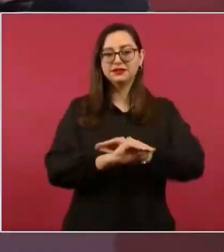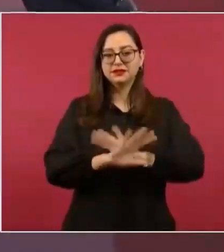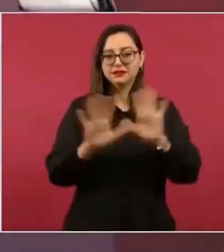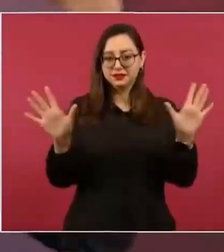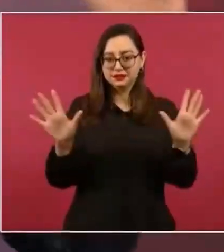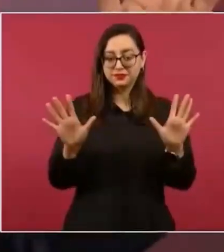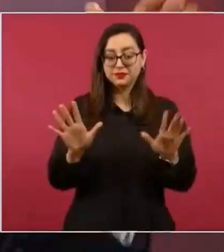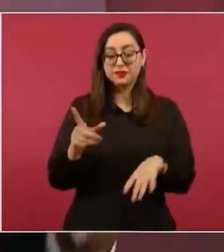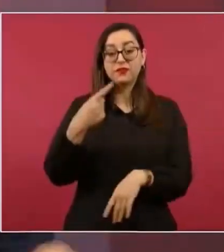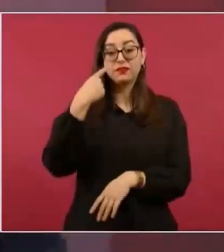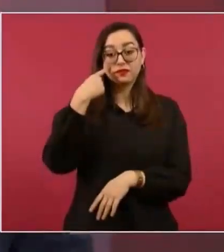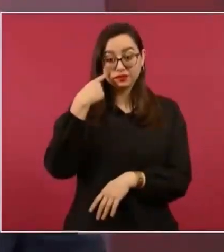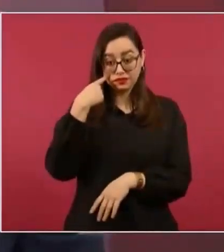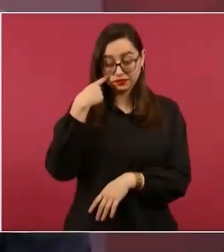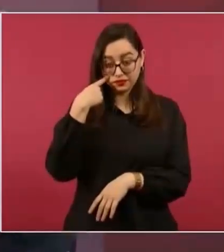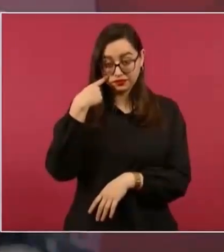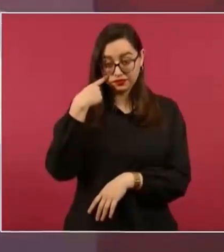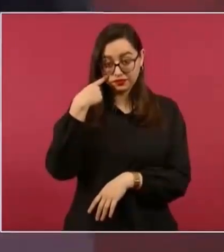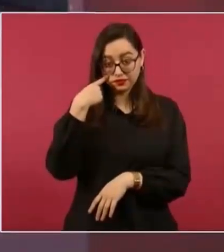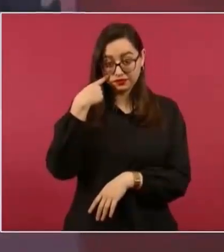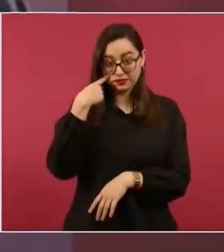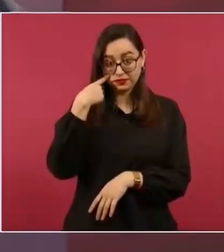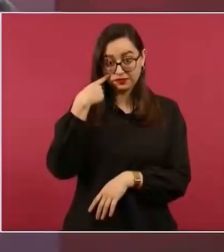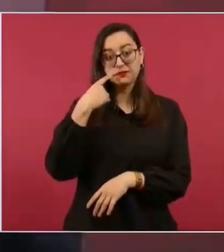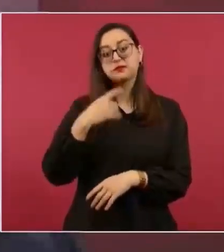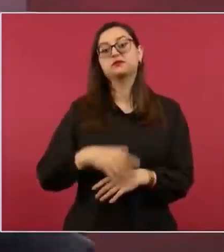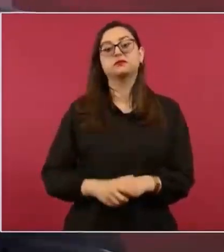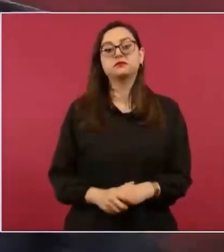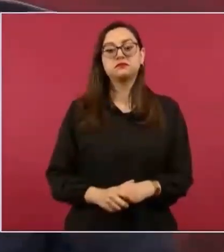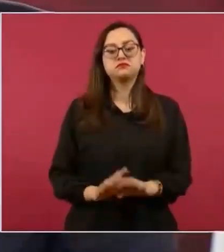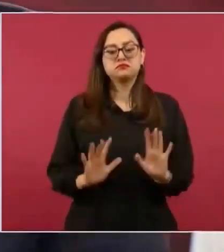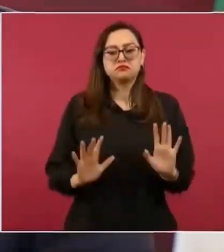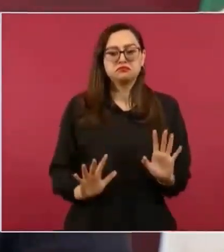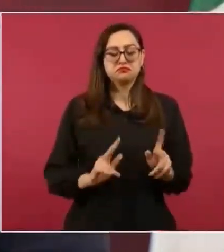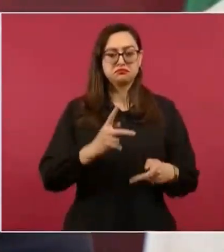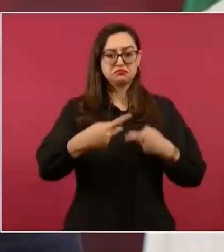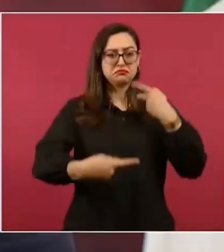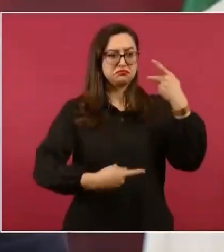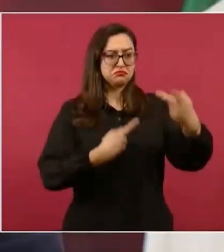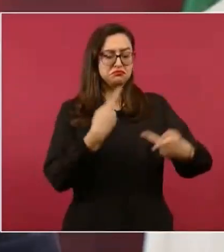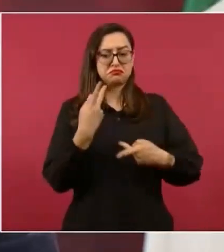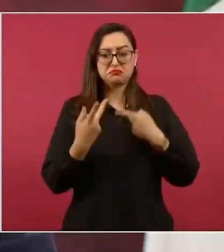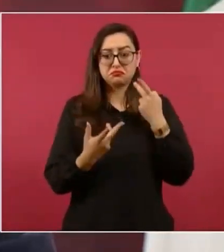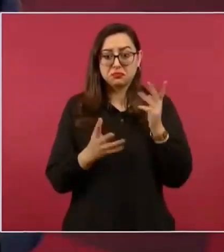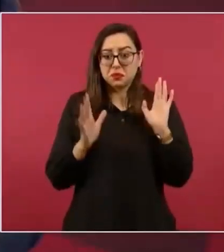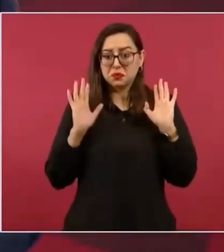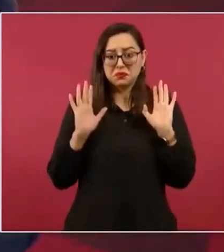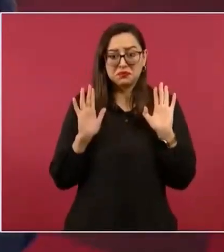dije fue que me pregunten, que hagan lo que quieran.